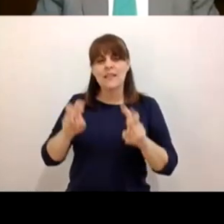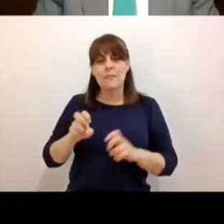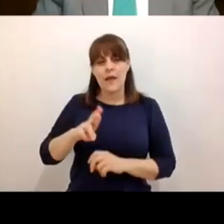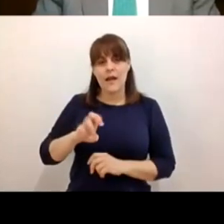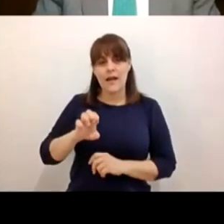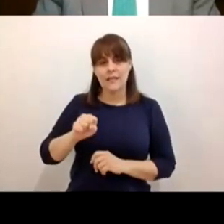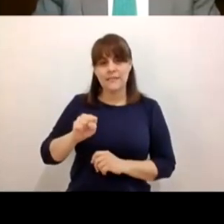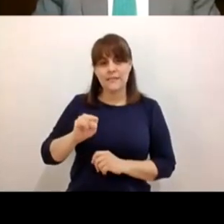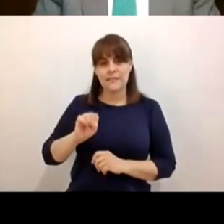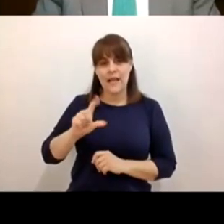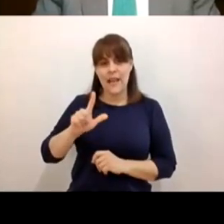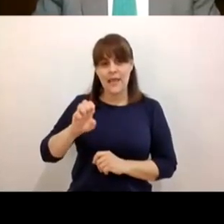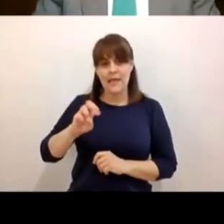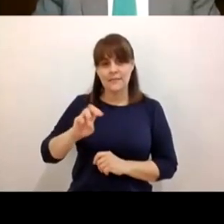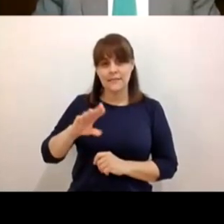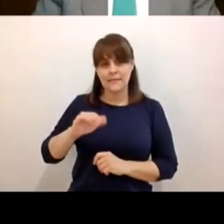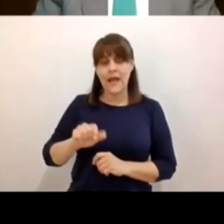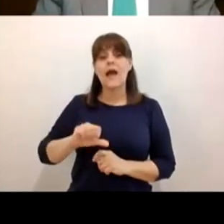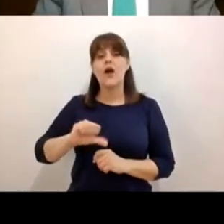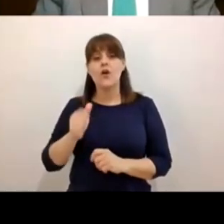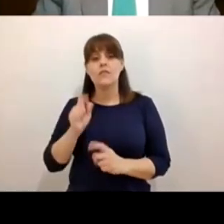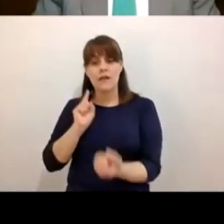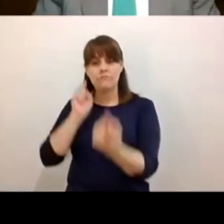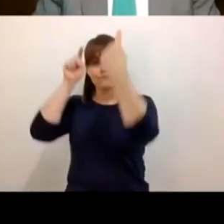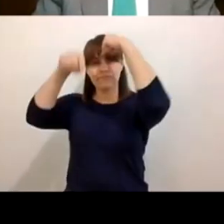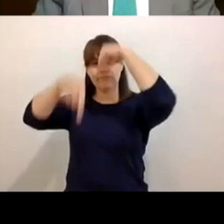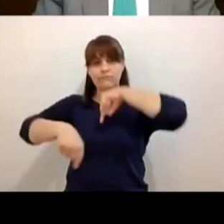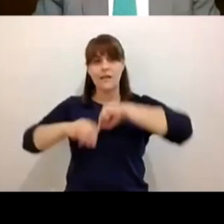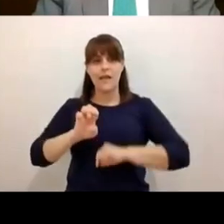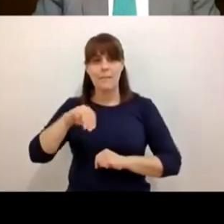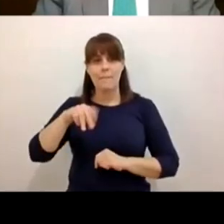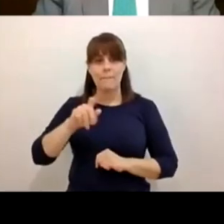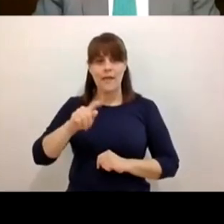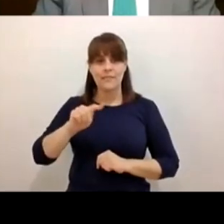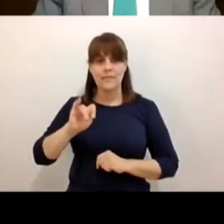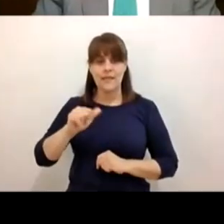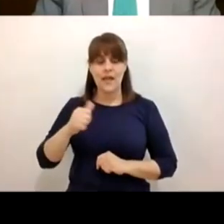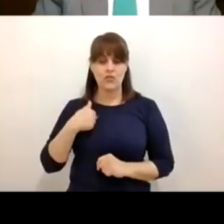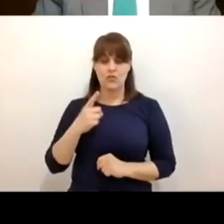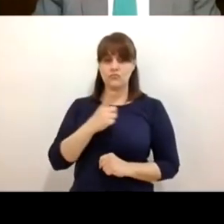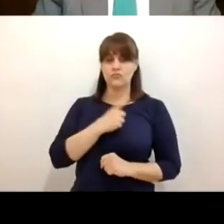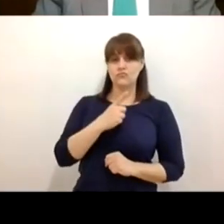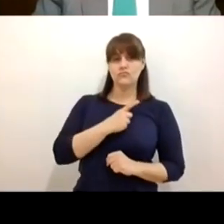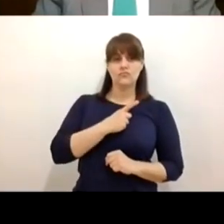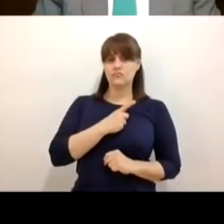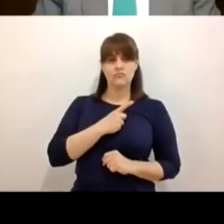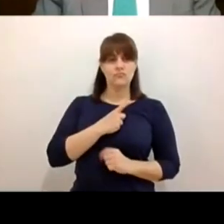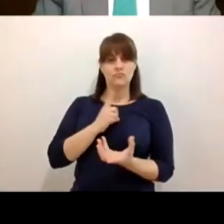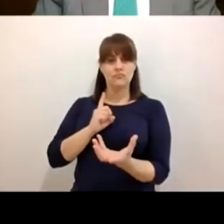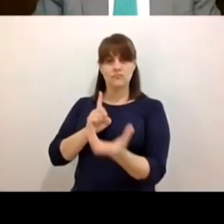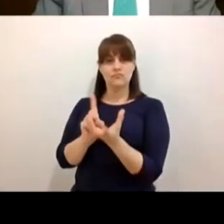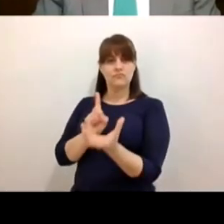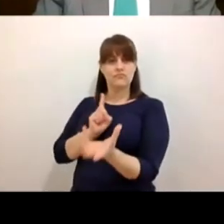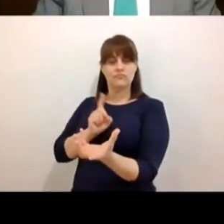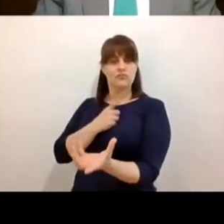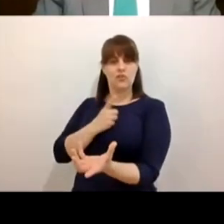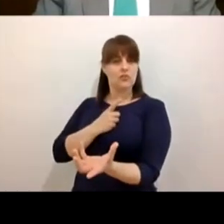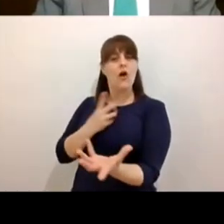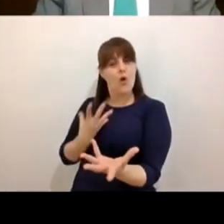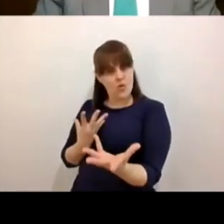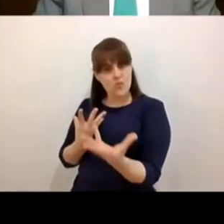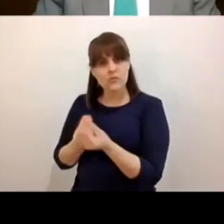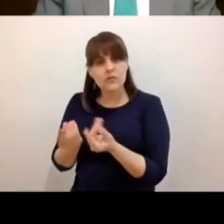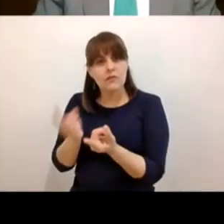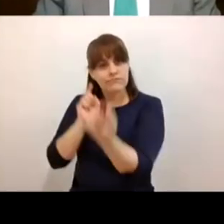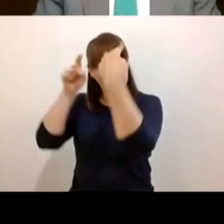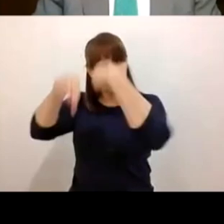entre todos y no una visión individualista nos da como resultado un regreso a clases seguro y